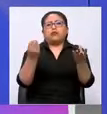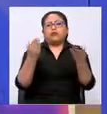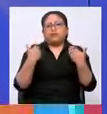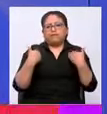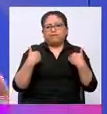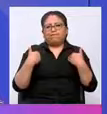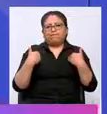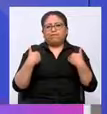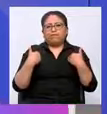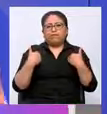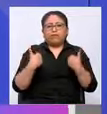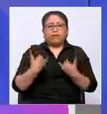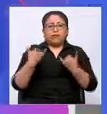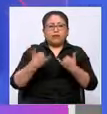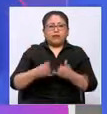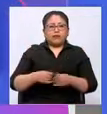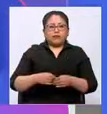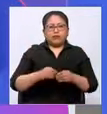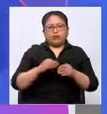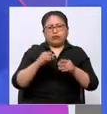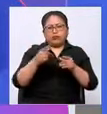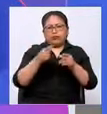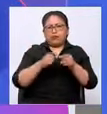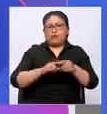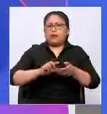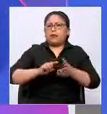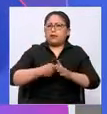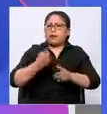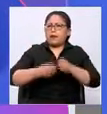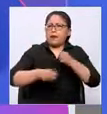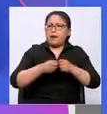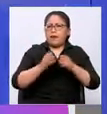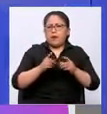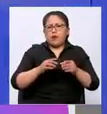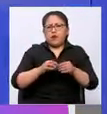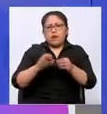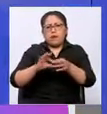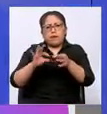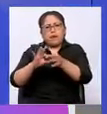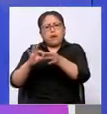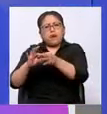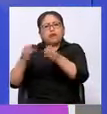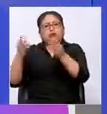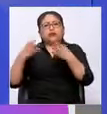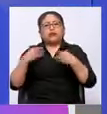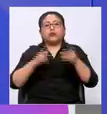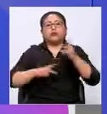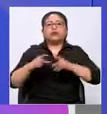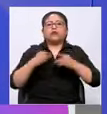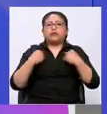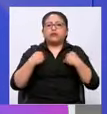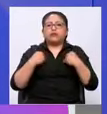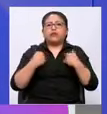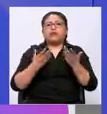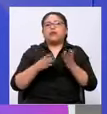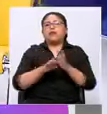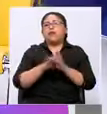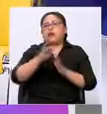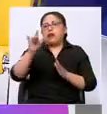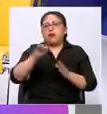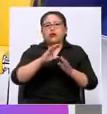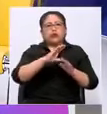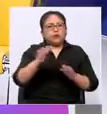de lana, que al parecer es interminable, no solamente por los hechos y las masacres que ha involucrado Azacabas, Encate, Pedregal,